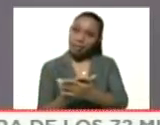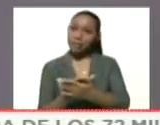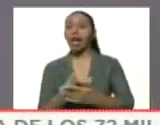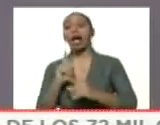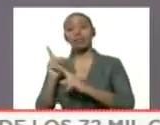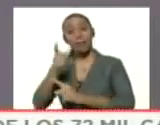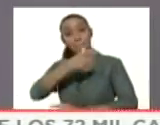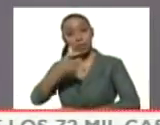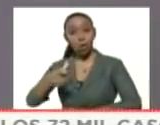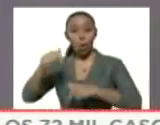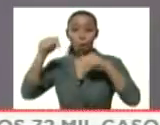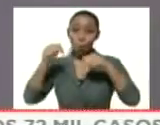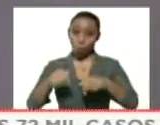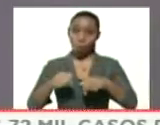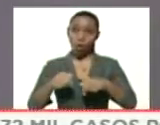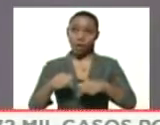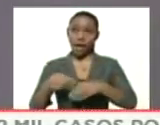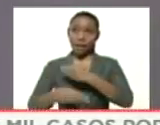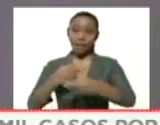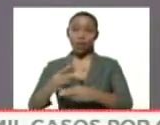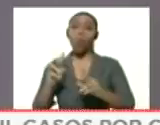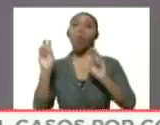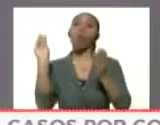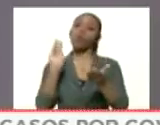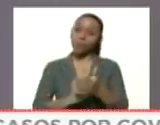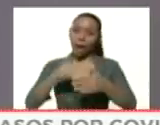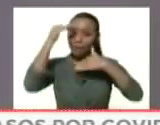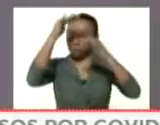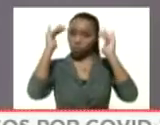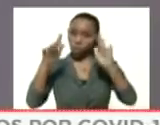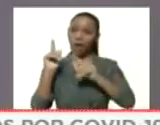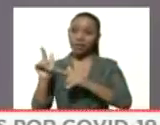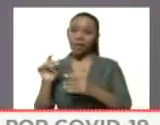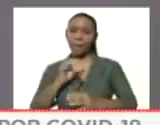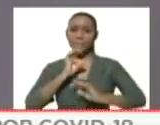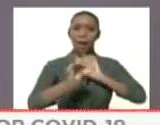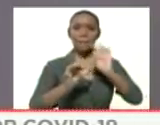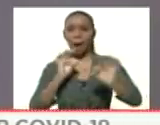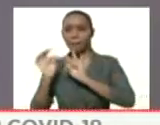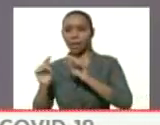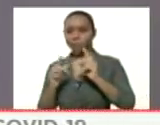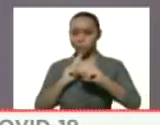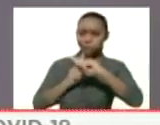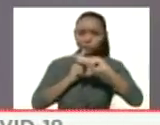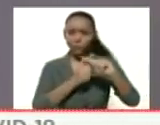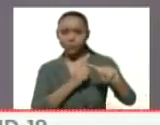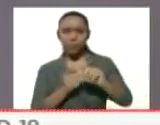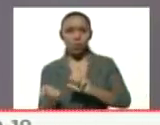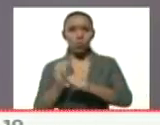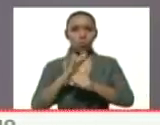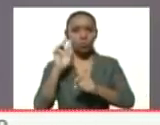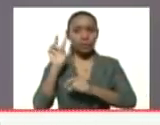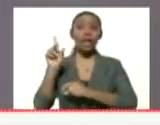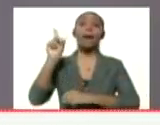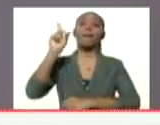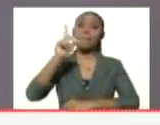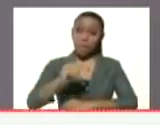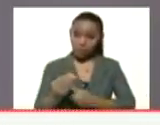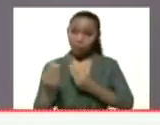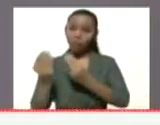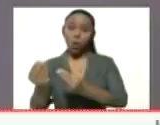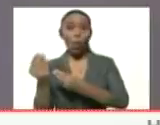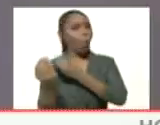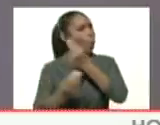personas hoy están siendo nuevamente atendidas por este contagio, nuevas apariciones del COVID-19 y también daba cuenta